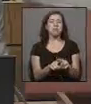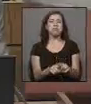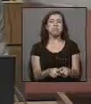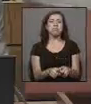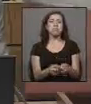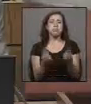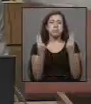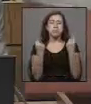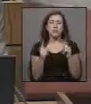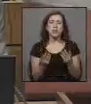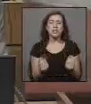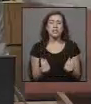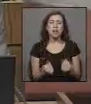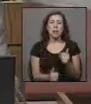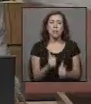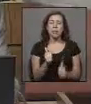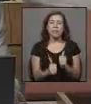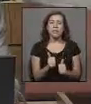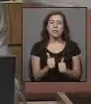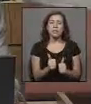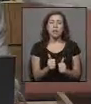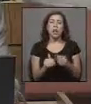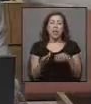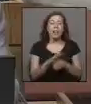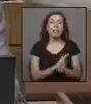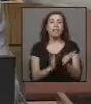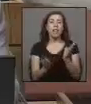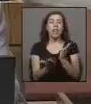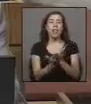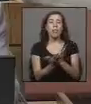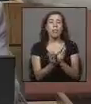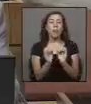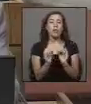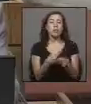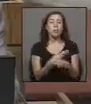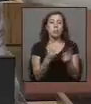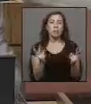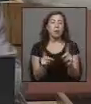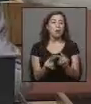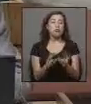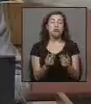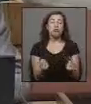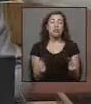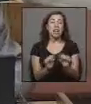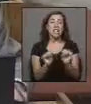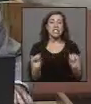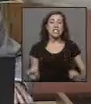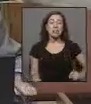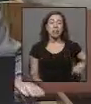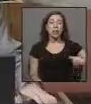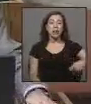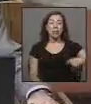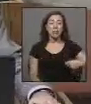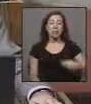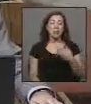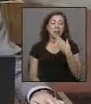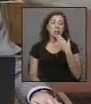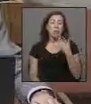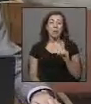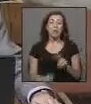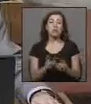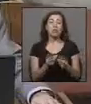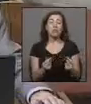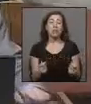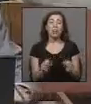innecesarias a los profesionales que se incorporaban a la educación pública, no resolvía el sistema de retiro y menos el